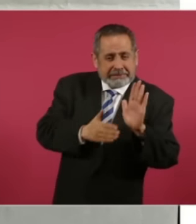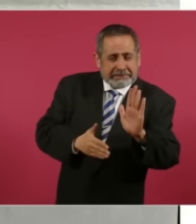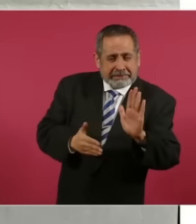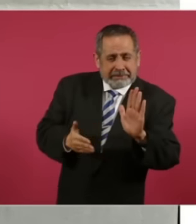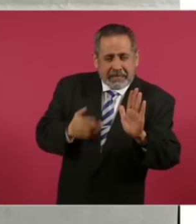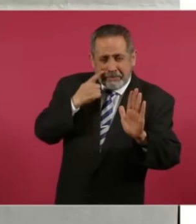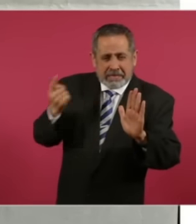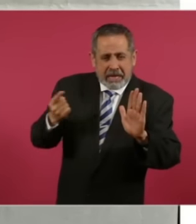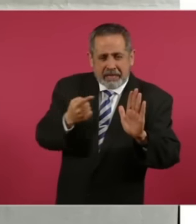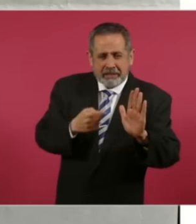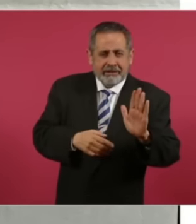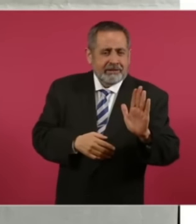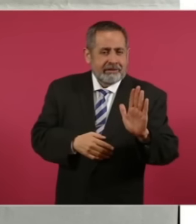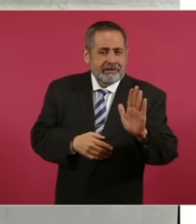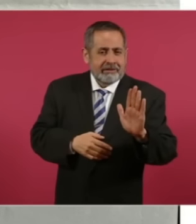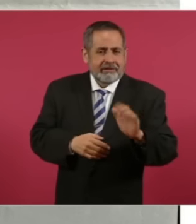Miren lo que dice El acuerdo